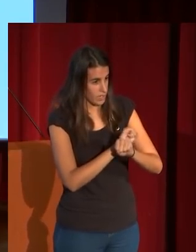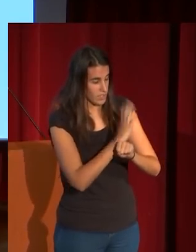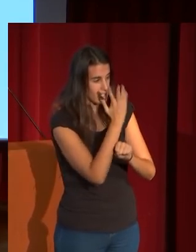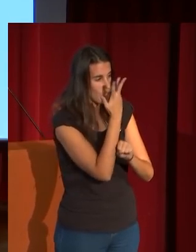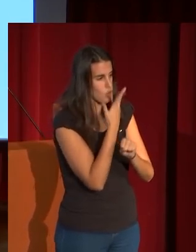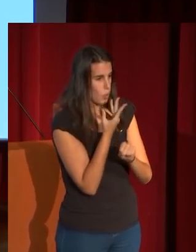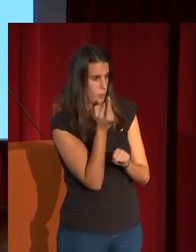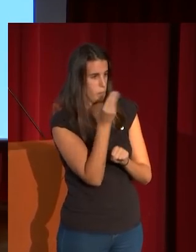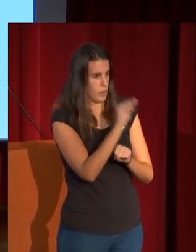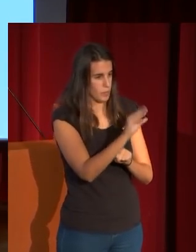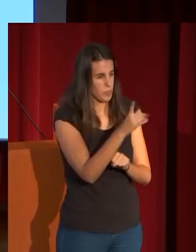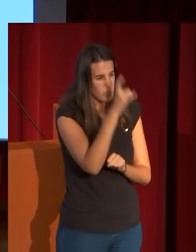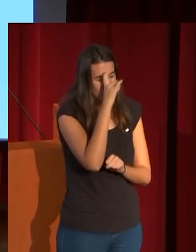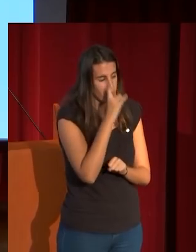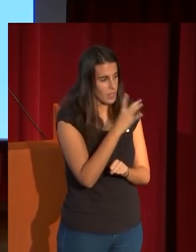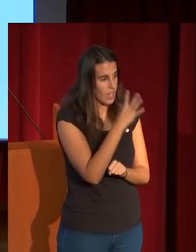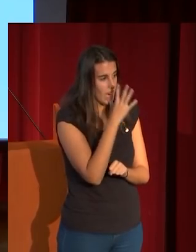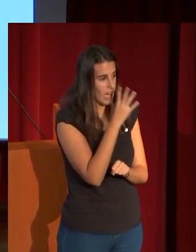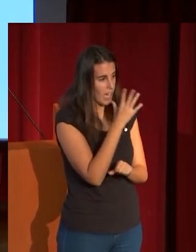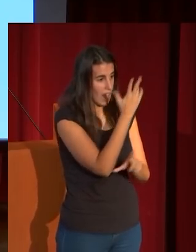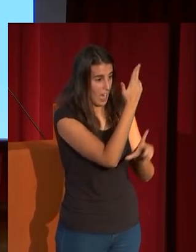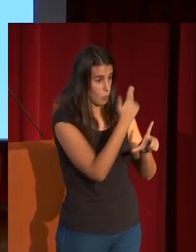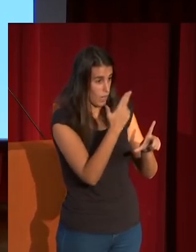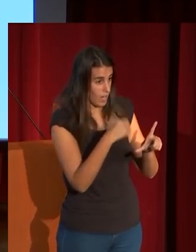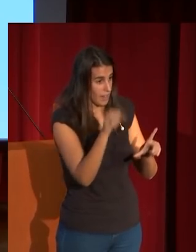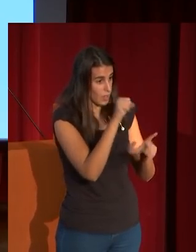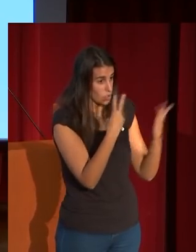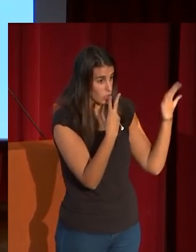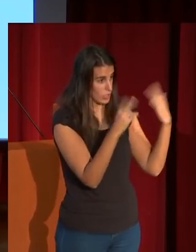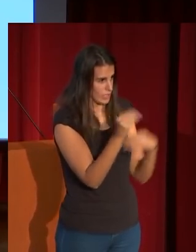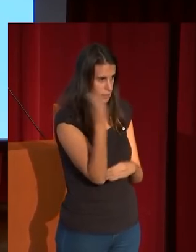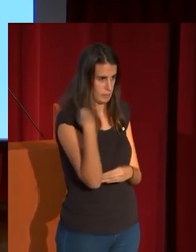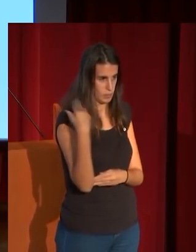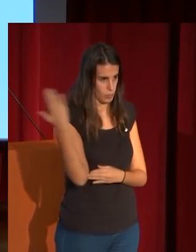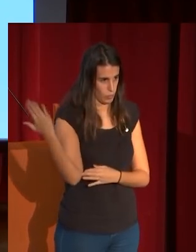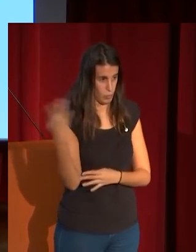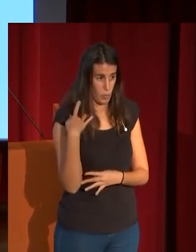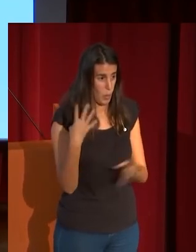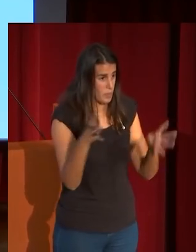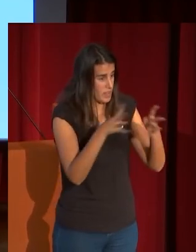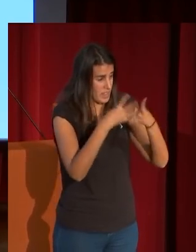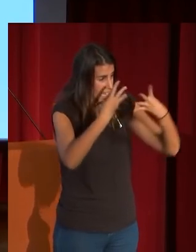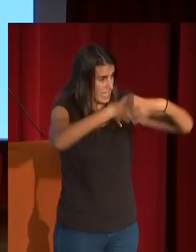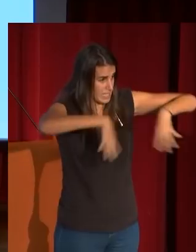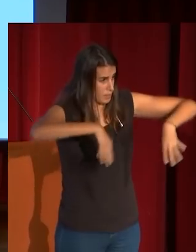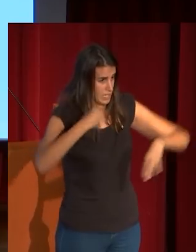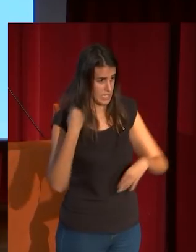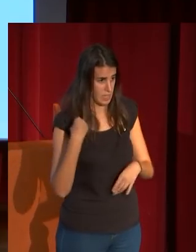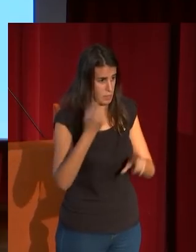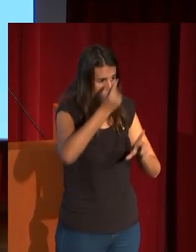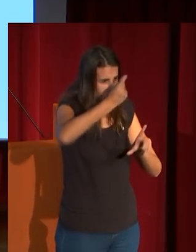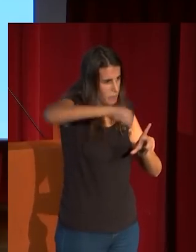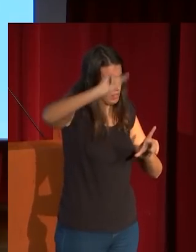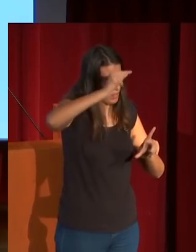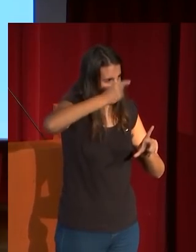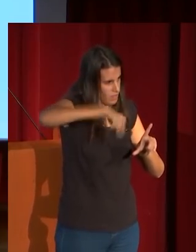recuerden la acuarela aquella africana del año 60 y estamos viendo ese esquema también aquí pero con una pincelada enormemente más